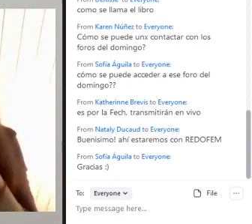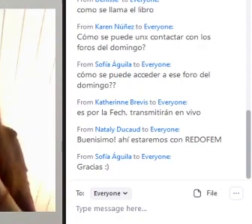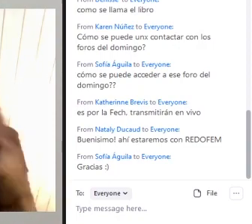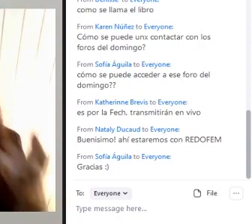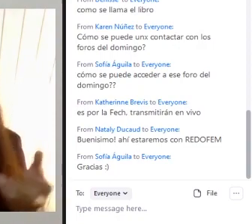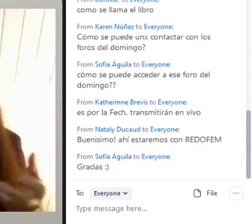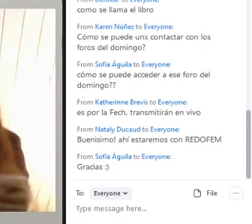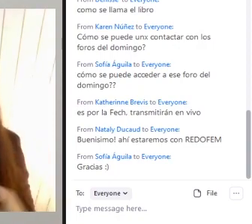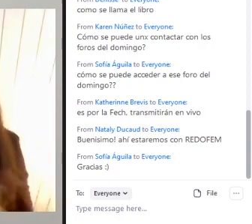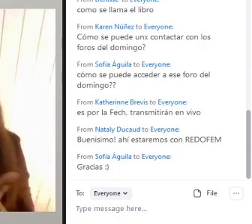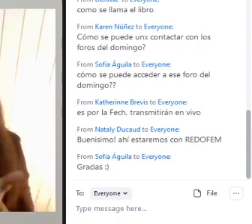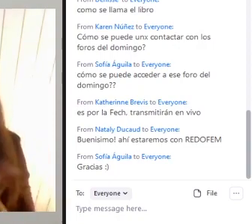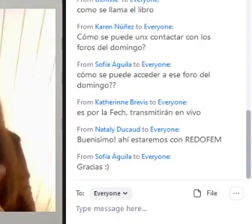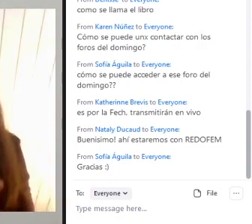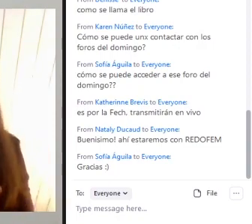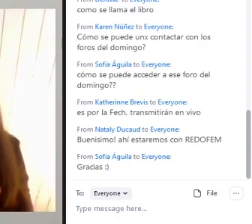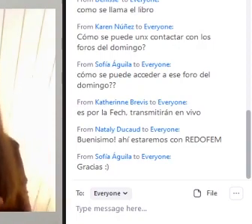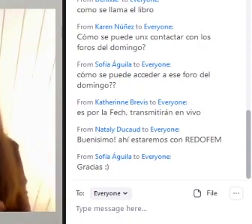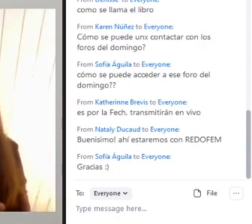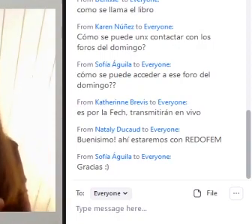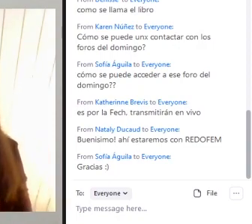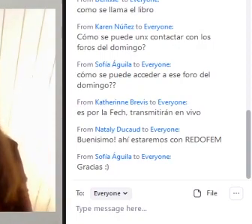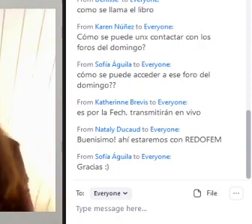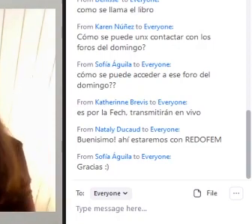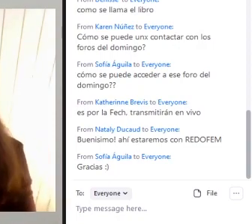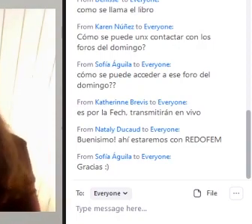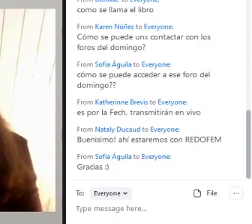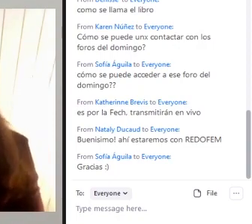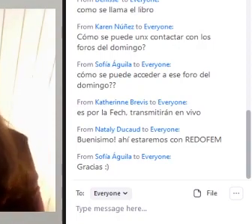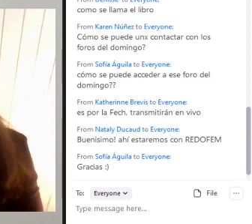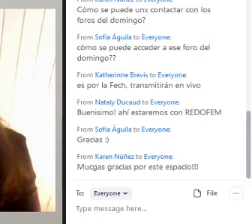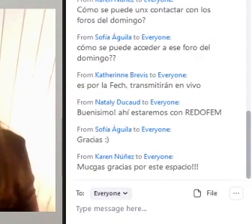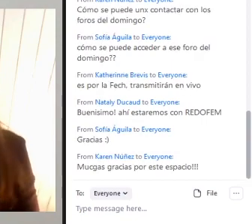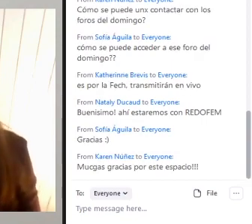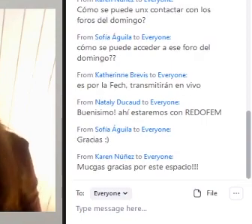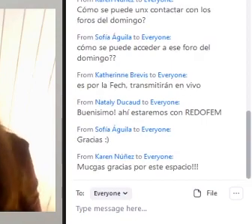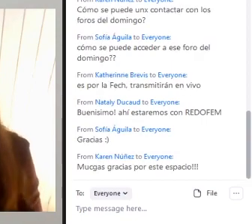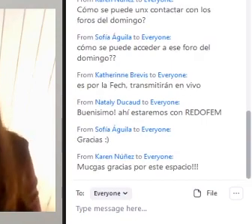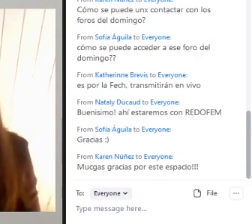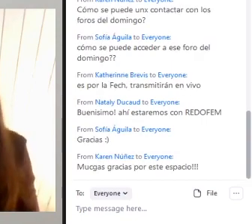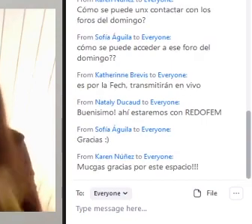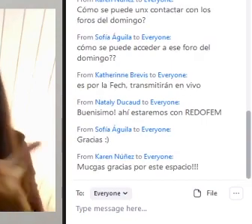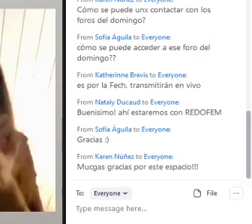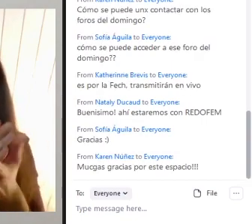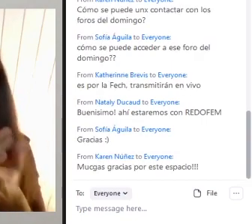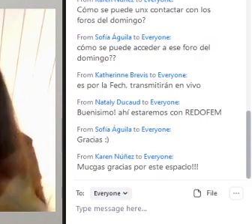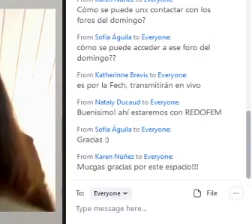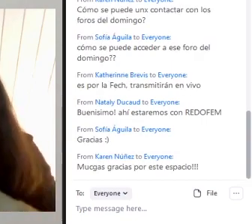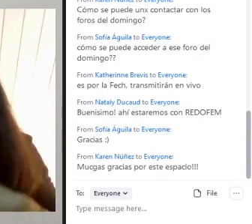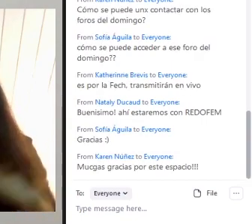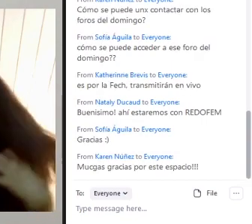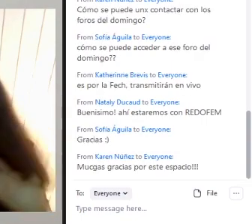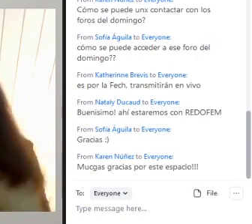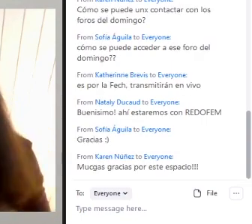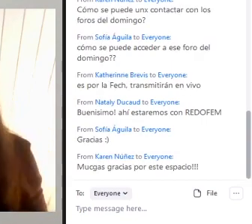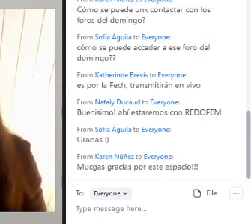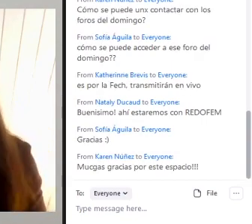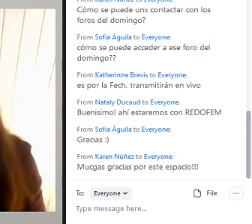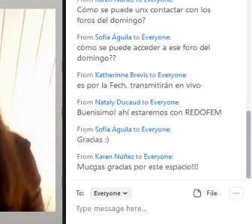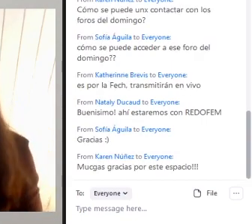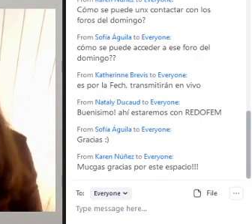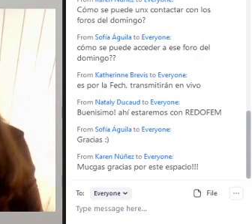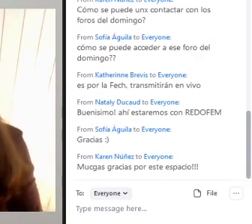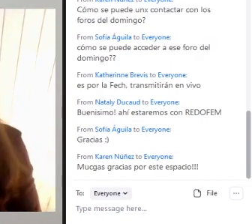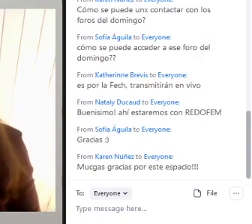colegios Son muy conservadores Muy distintos A la universidad Cuesta más Digamos Se pasan rabias Penas Pero vale la pena Porque como lo decíamos Al